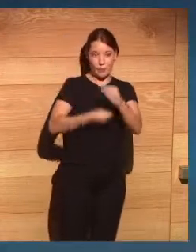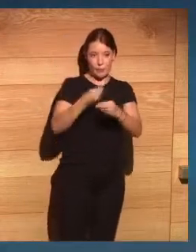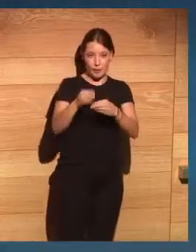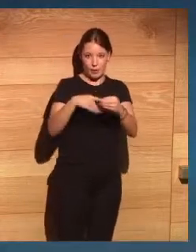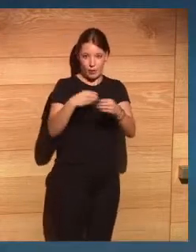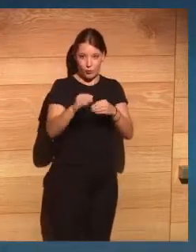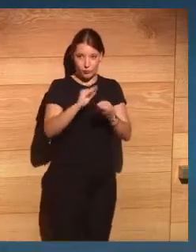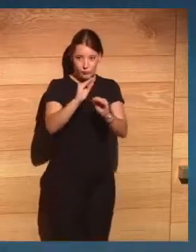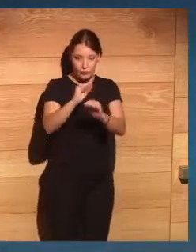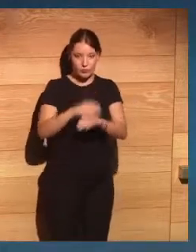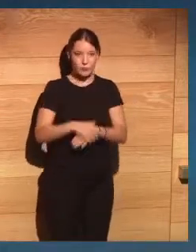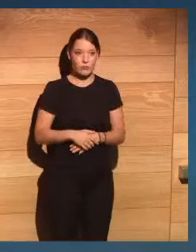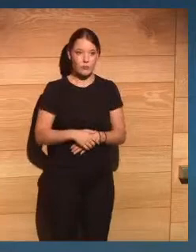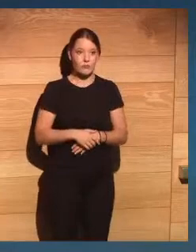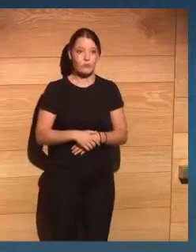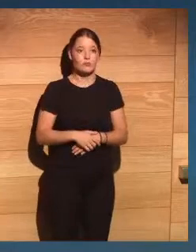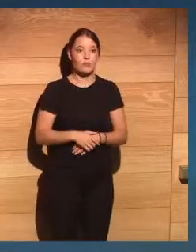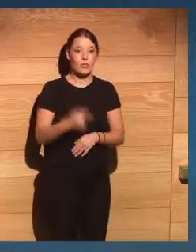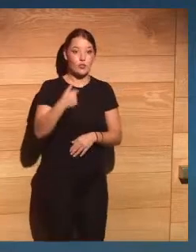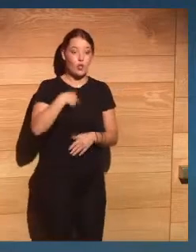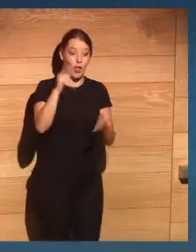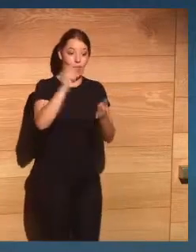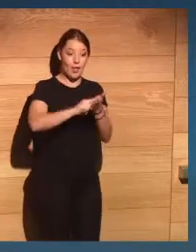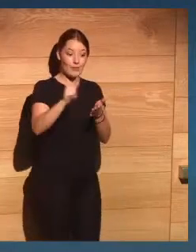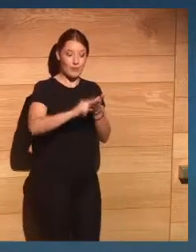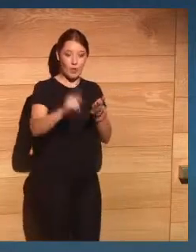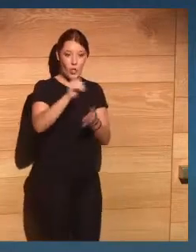lo que no menciono lo he escrito yo porque he sido